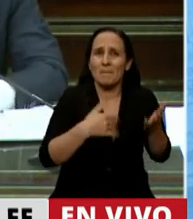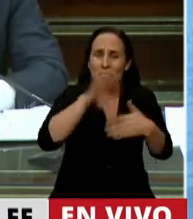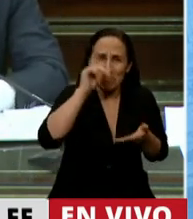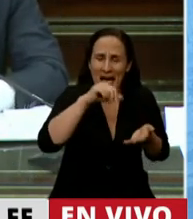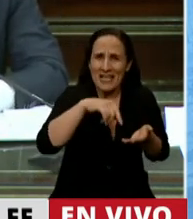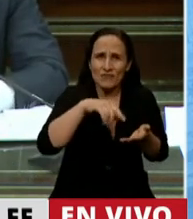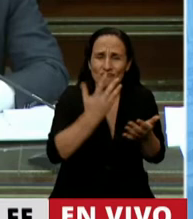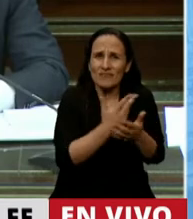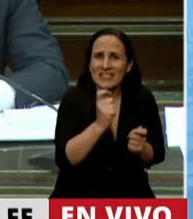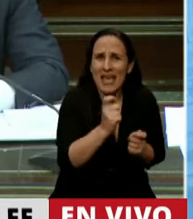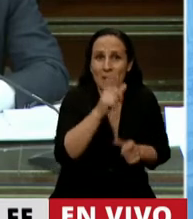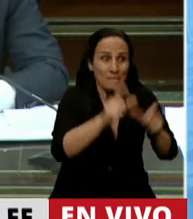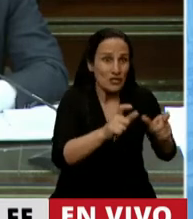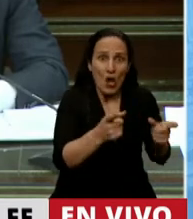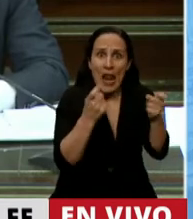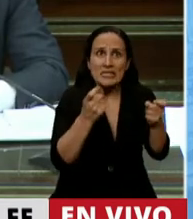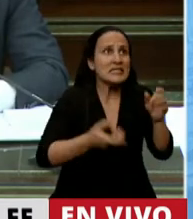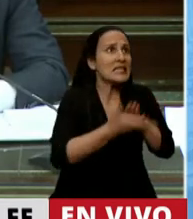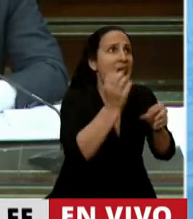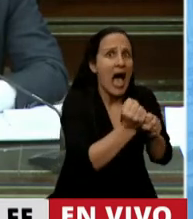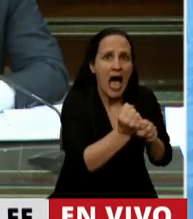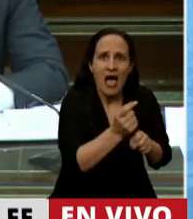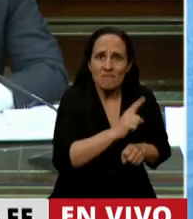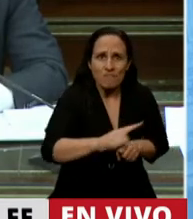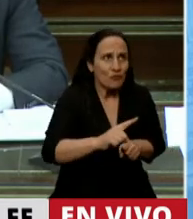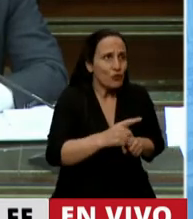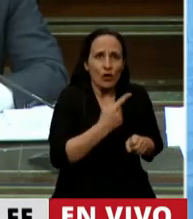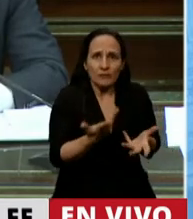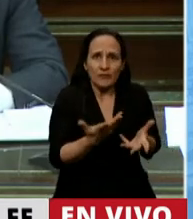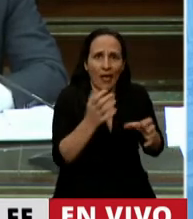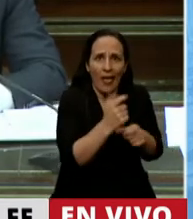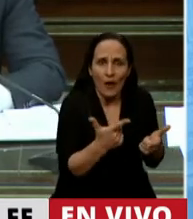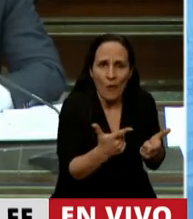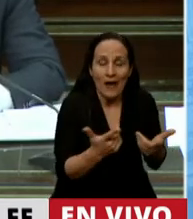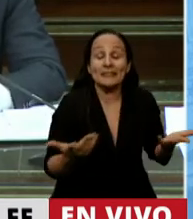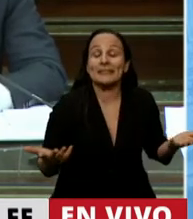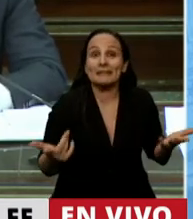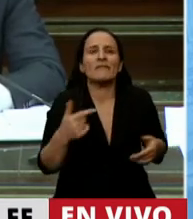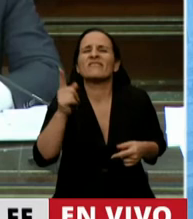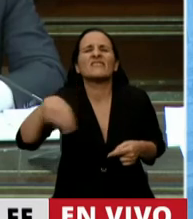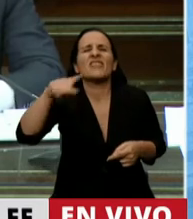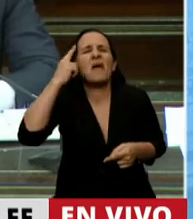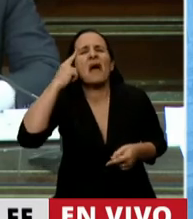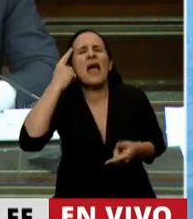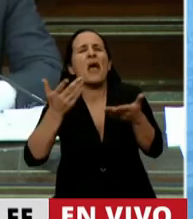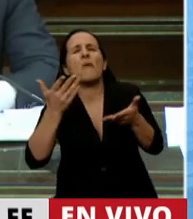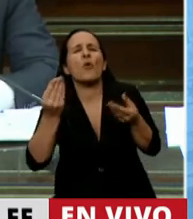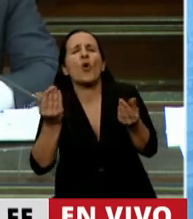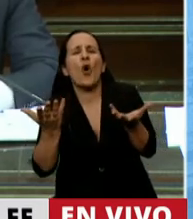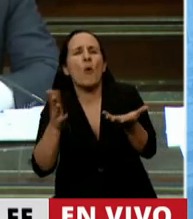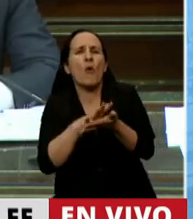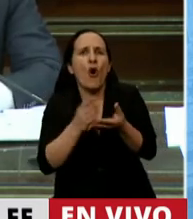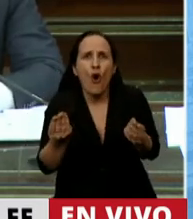quedan sin transporte público. Quisiera preguntarle qué están pensando, cómo están evaluando el tema de